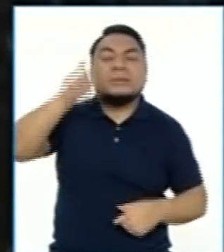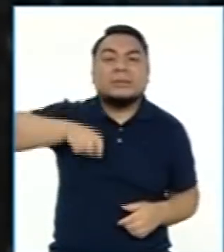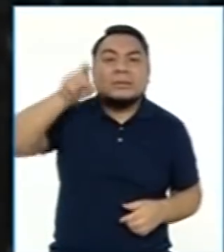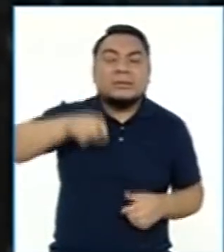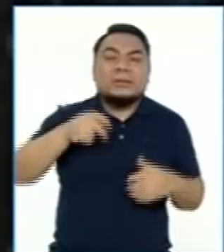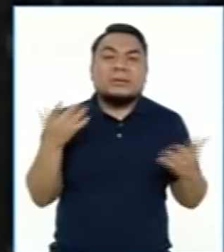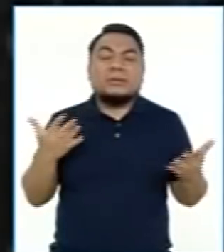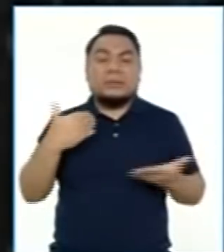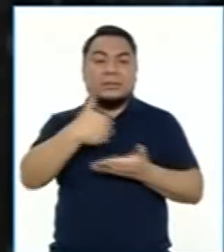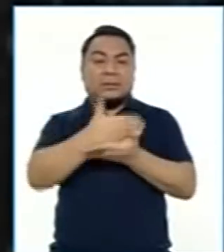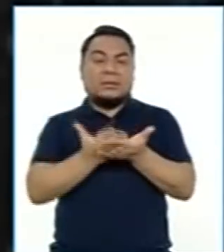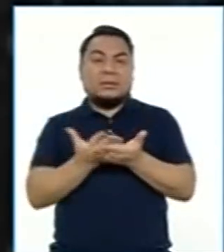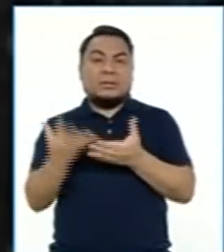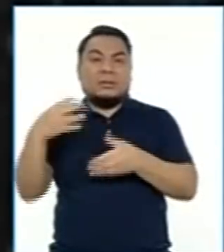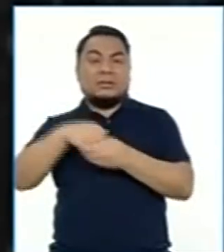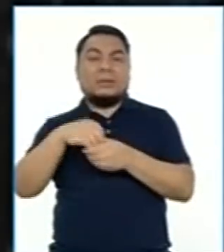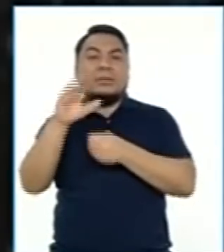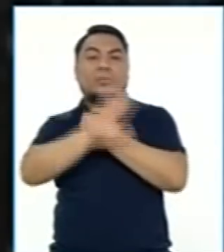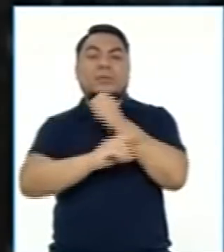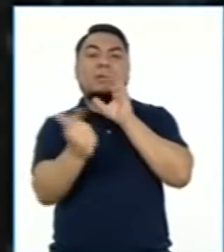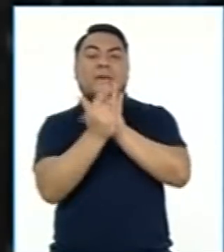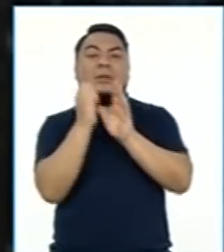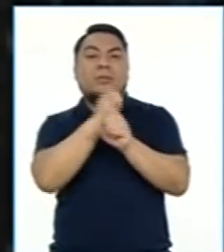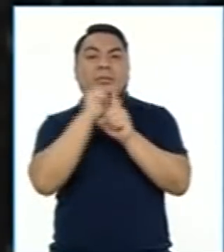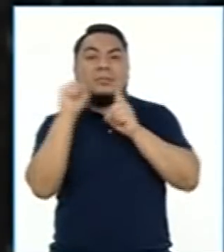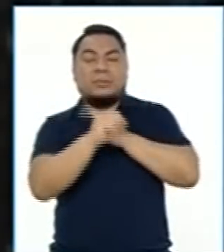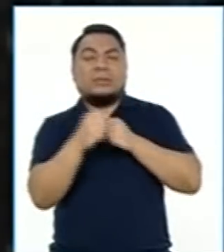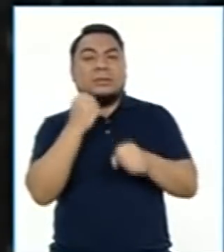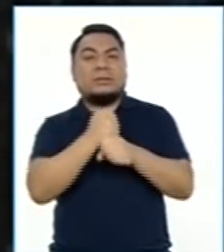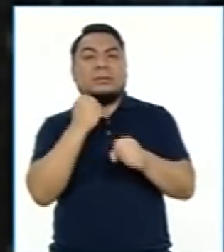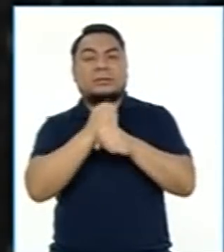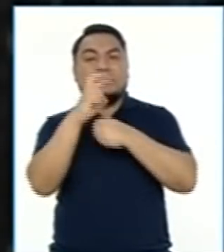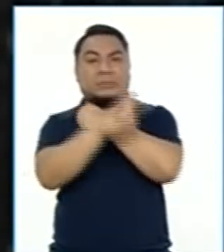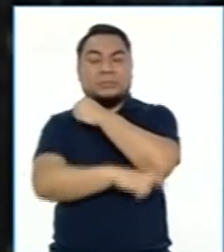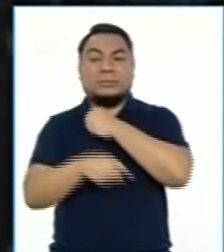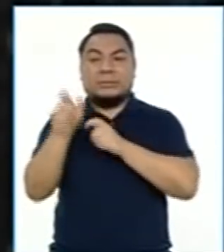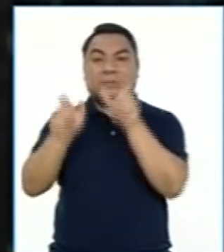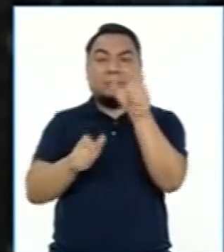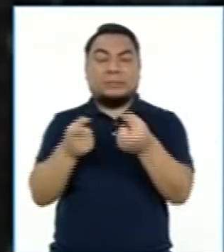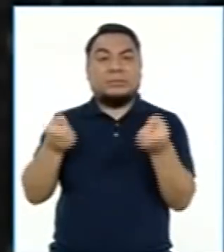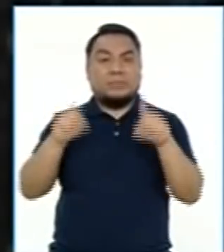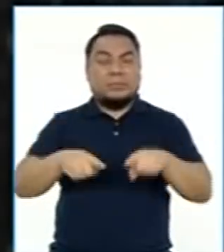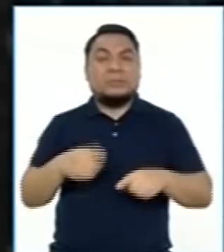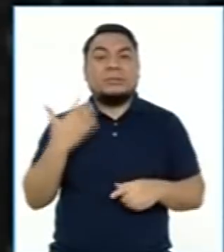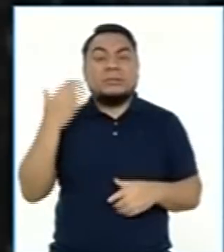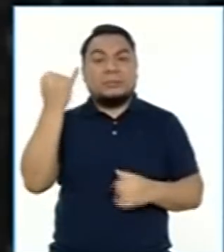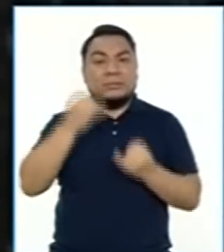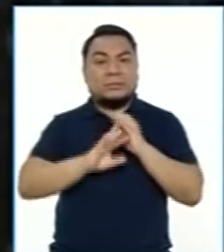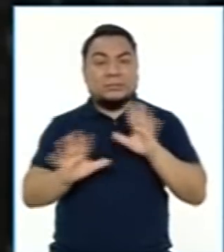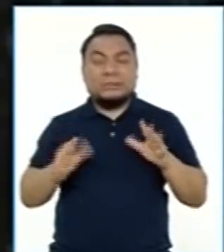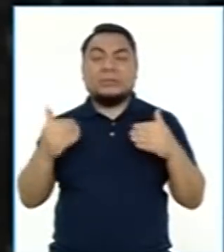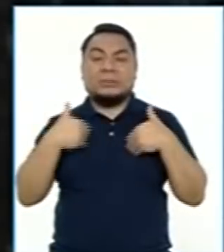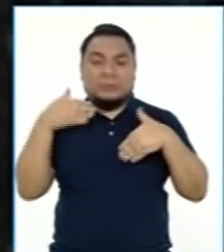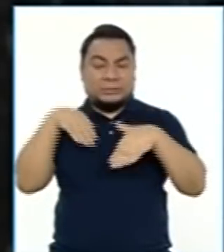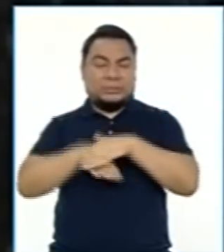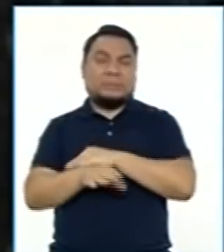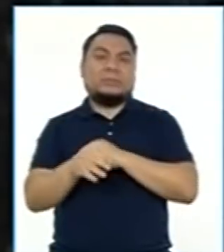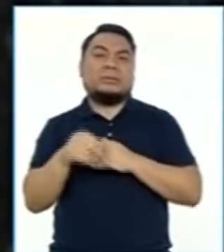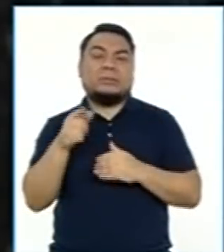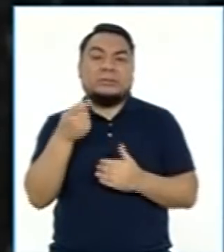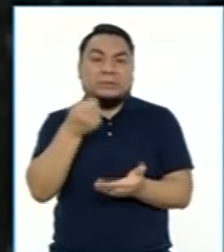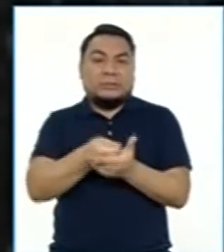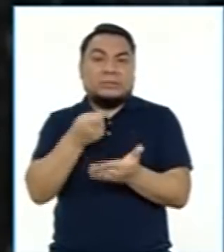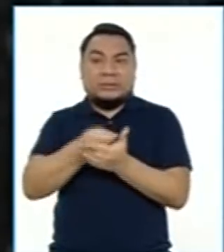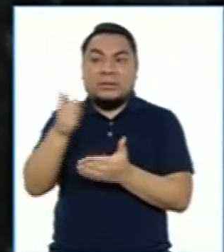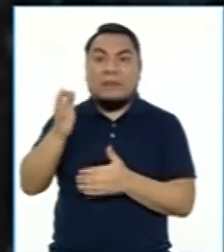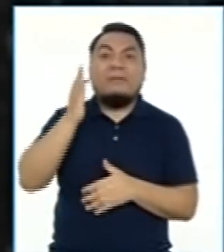necesitamos que, como parte de la red de protección social que tiene que construir el país, es que las personas, cuando se jubilen, tengan ingresos que